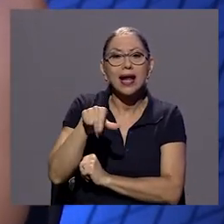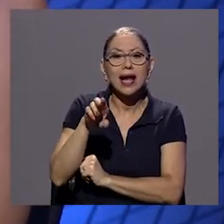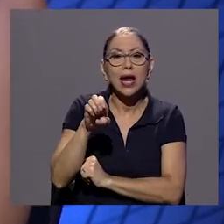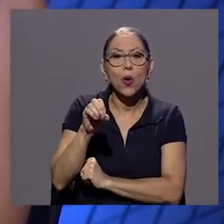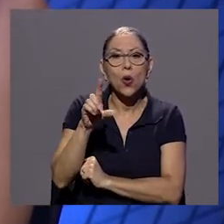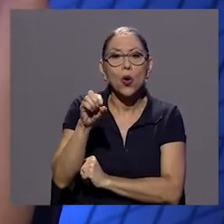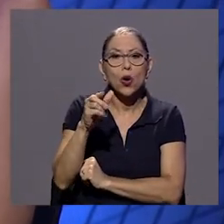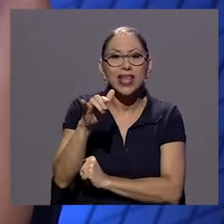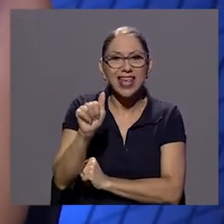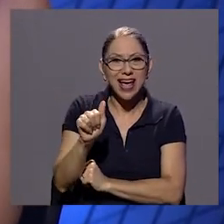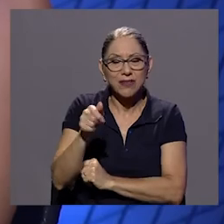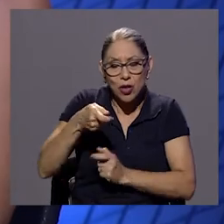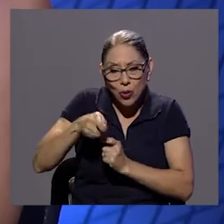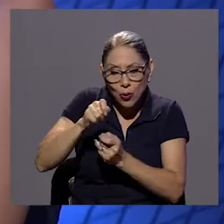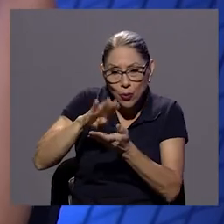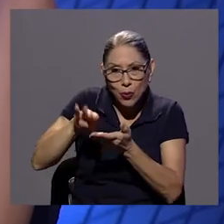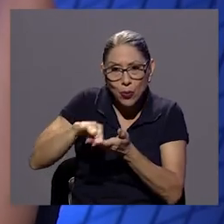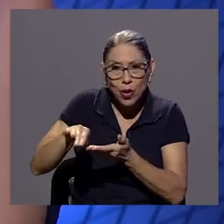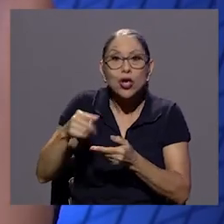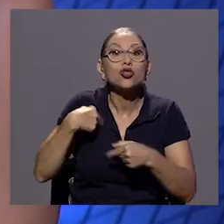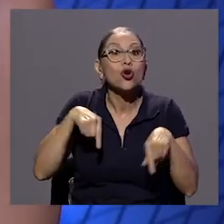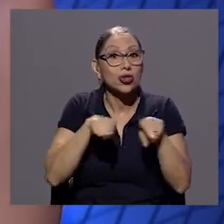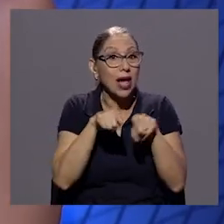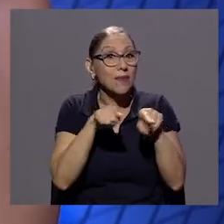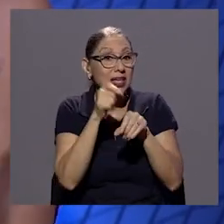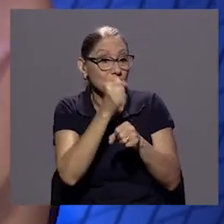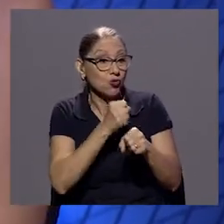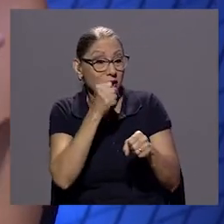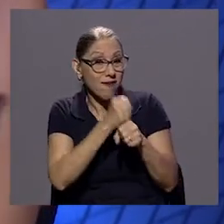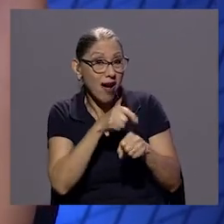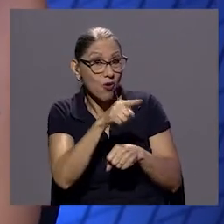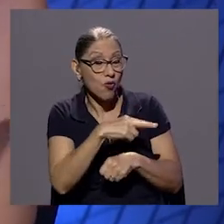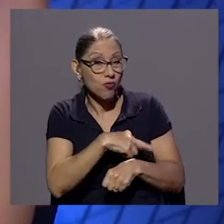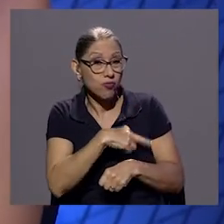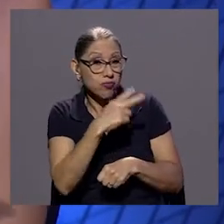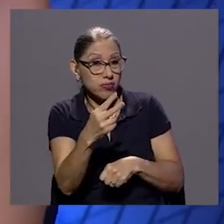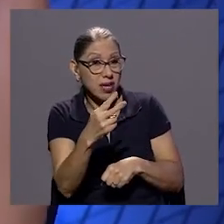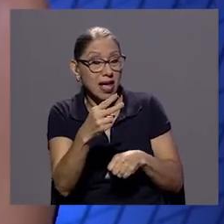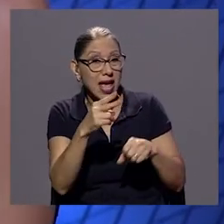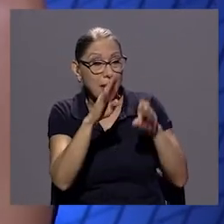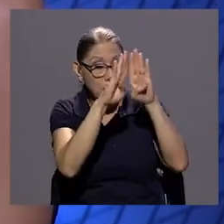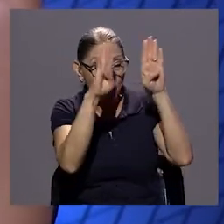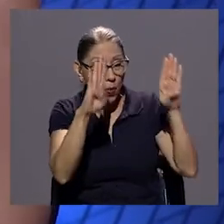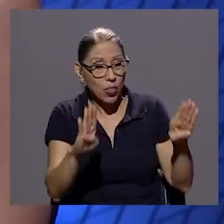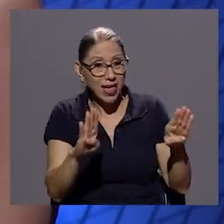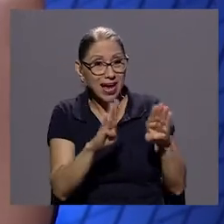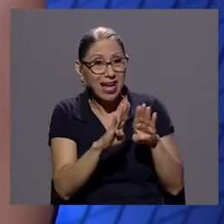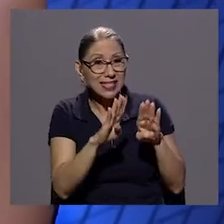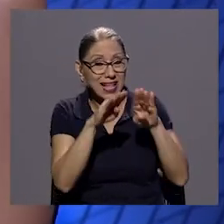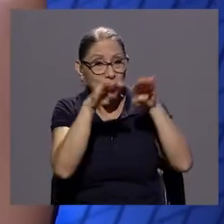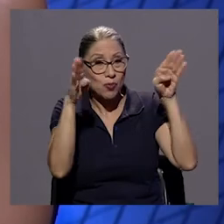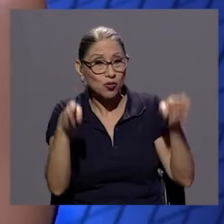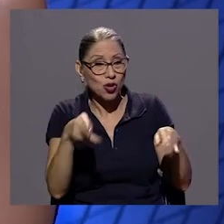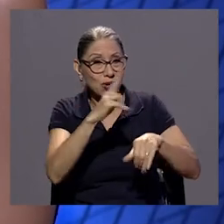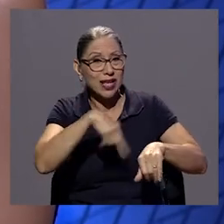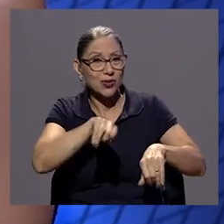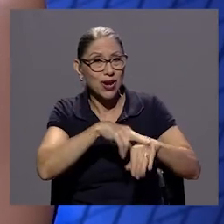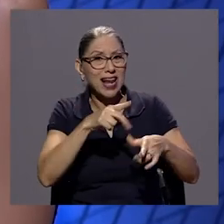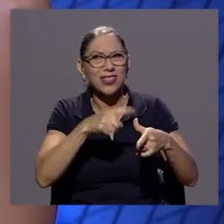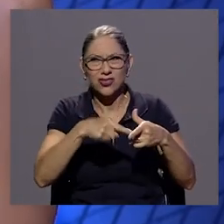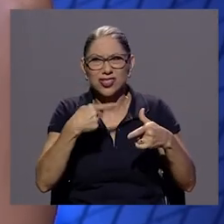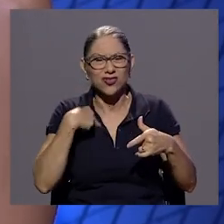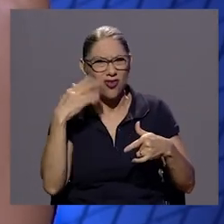las bodegas nacional en las bodegas del museo nacional ¿verdad? entonces estaba como inmersa en ese trabajo de arqueólogos y yo decía qué interesante